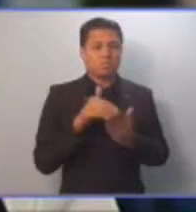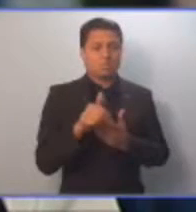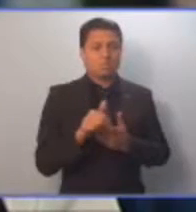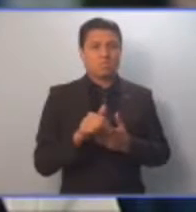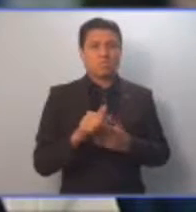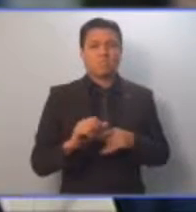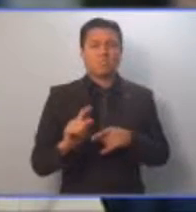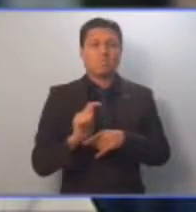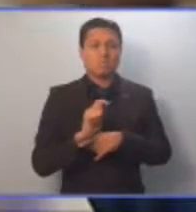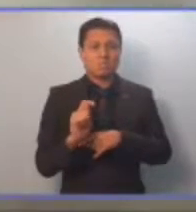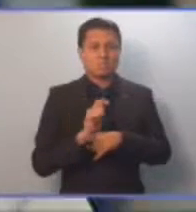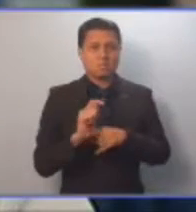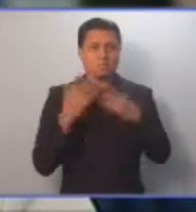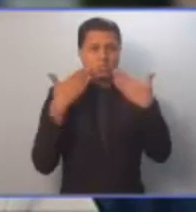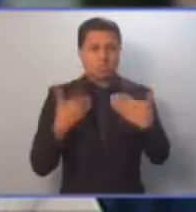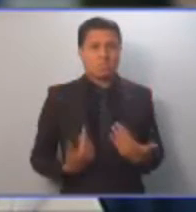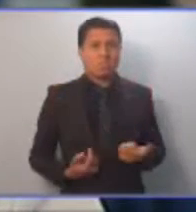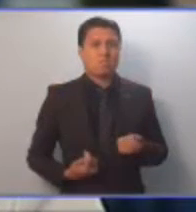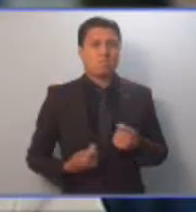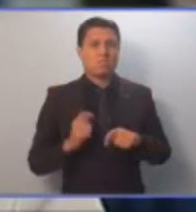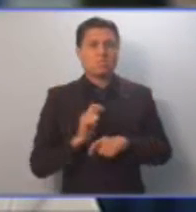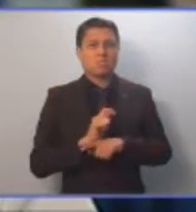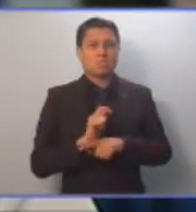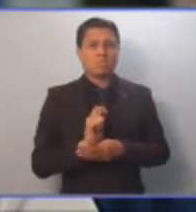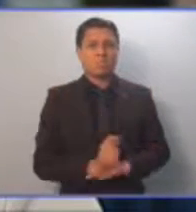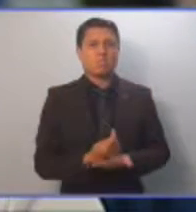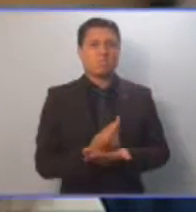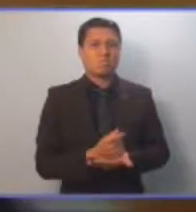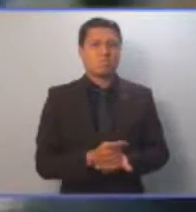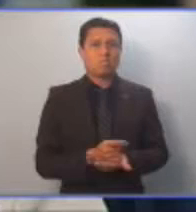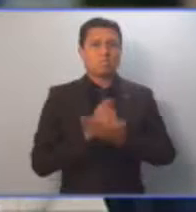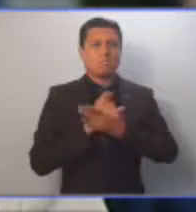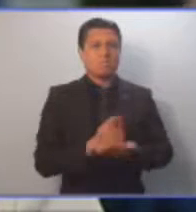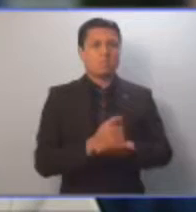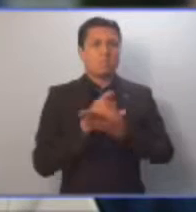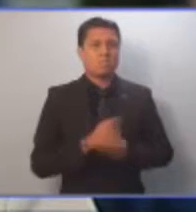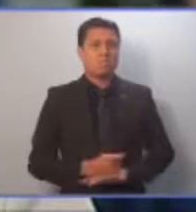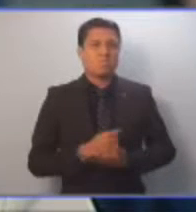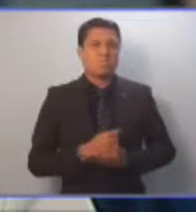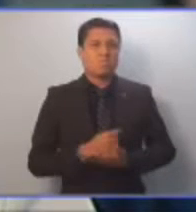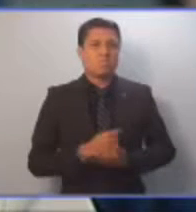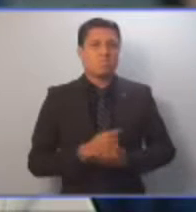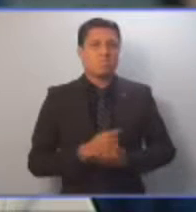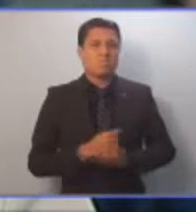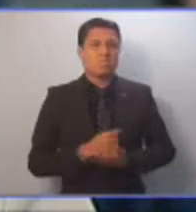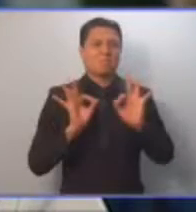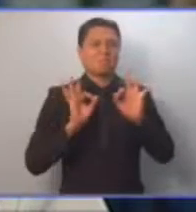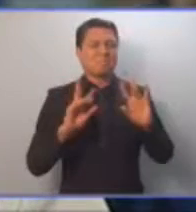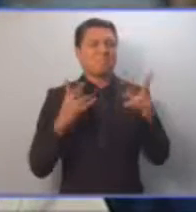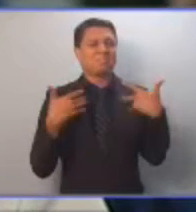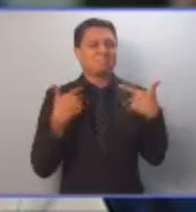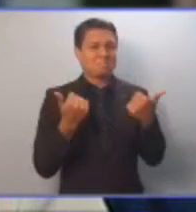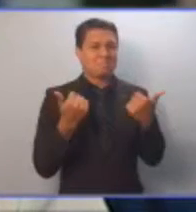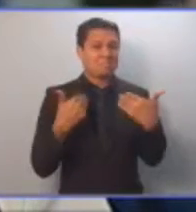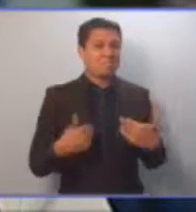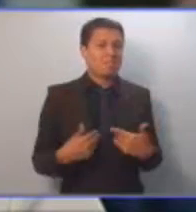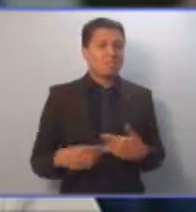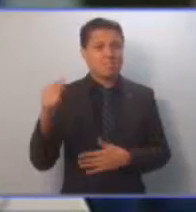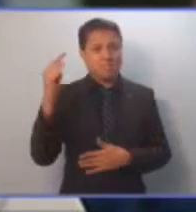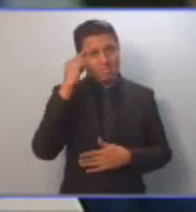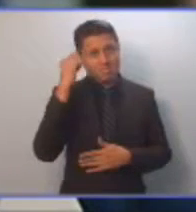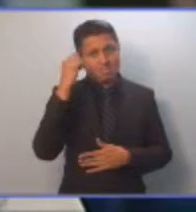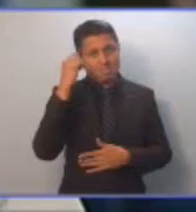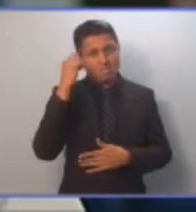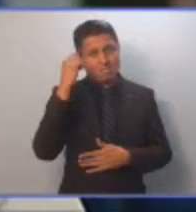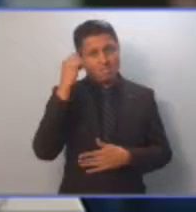Terapia Física, de Terapia Ocupacional, con el fin de mantener y mejorar la salud física y mental a